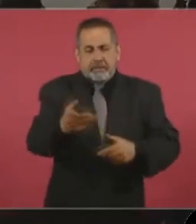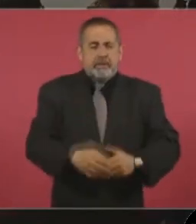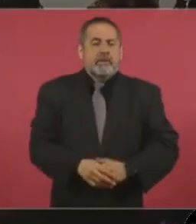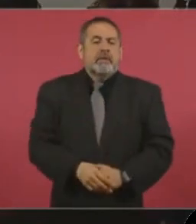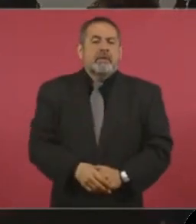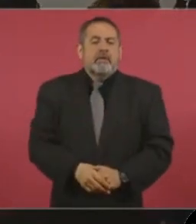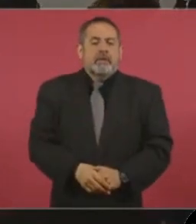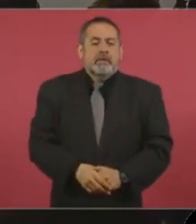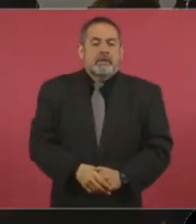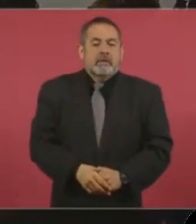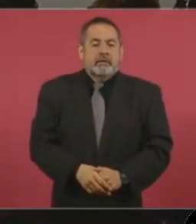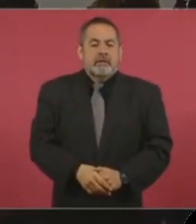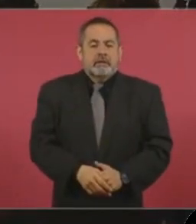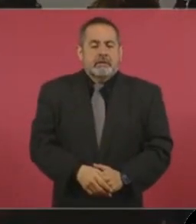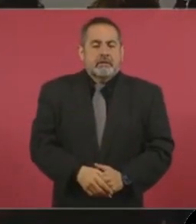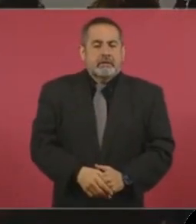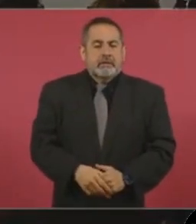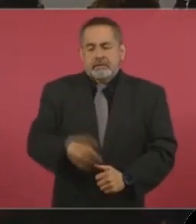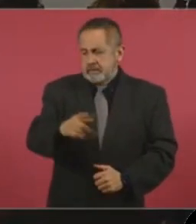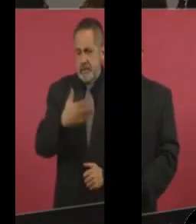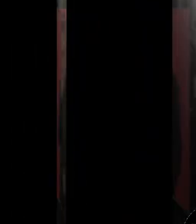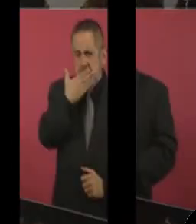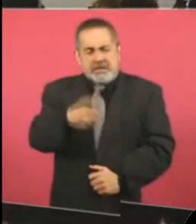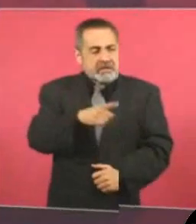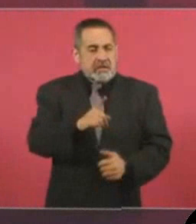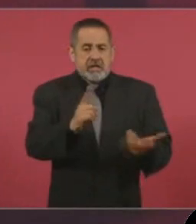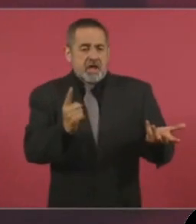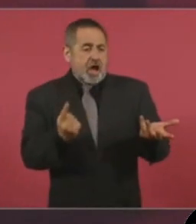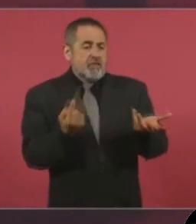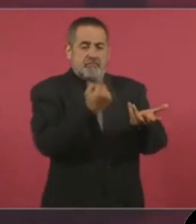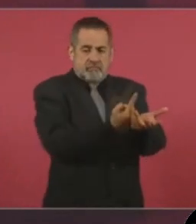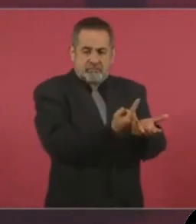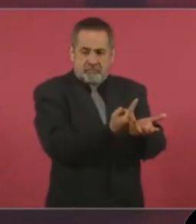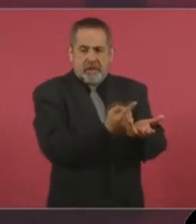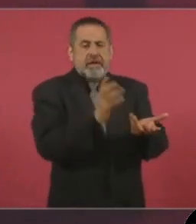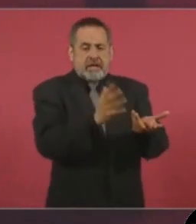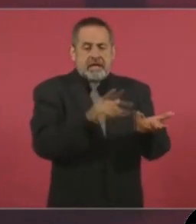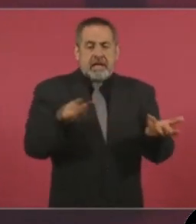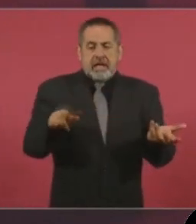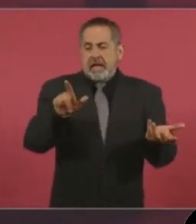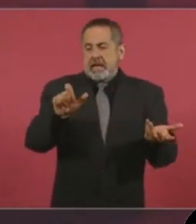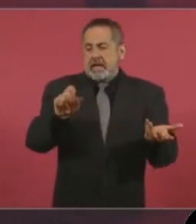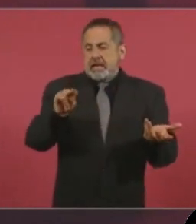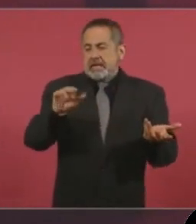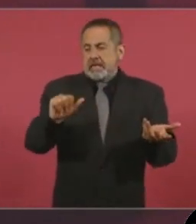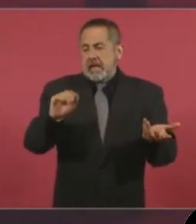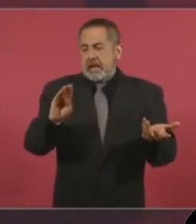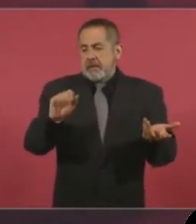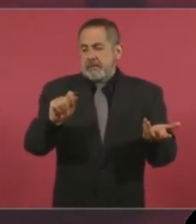Gracias. Pues celebro que ya se haya integrado Lenia Batres